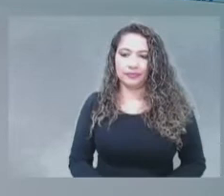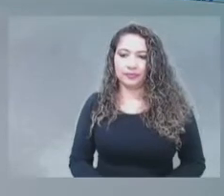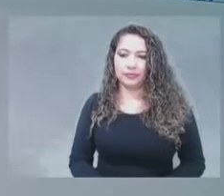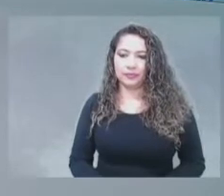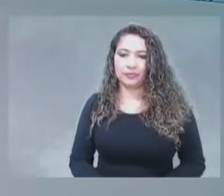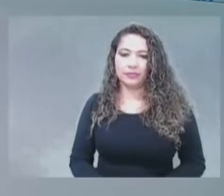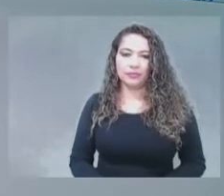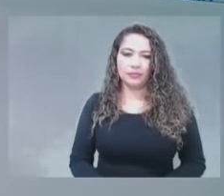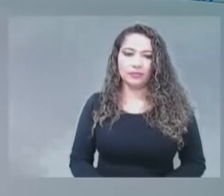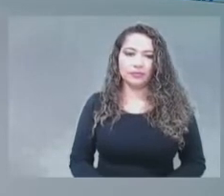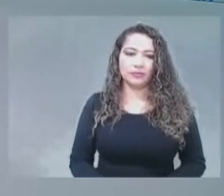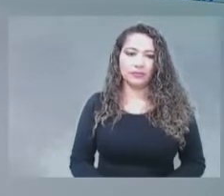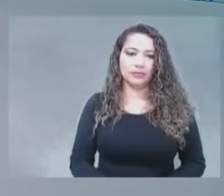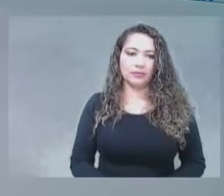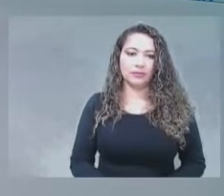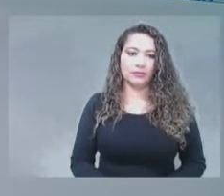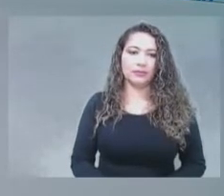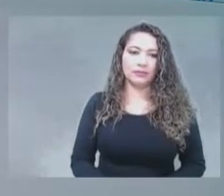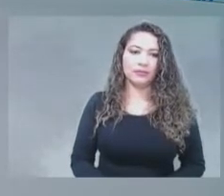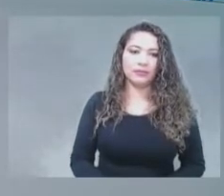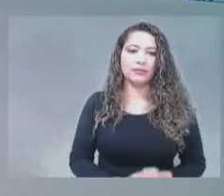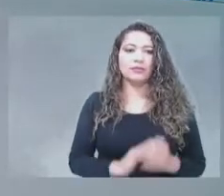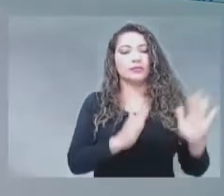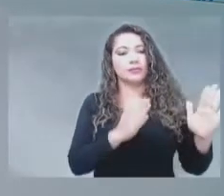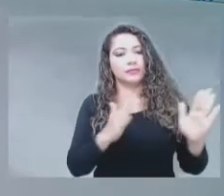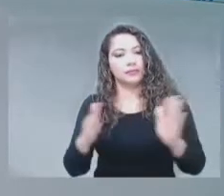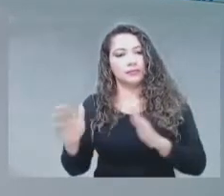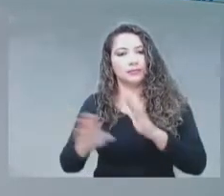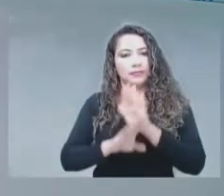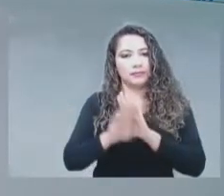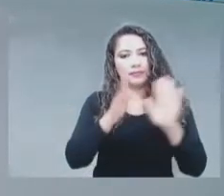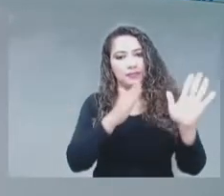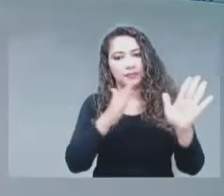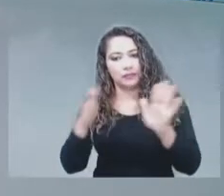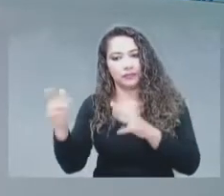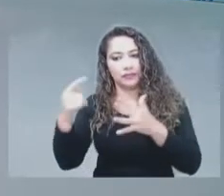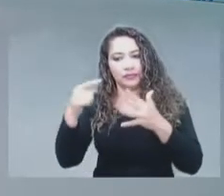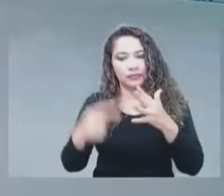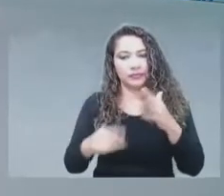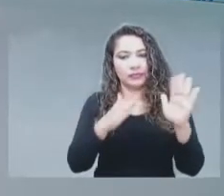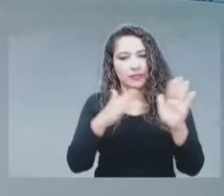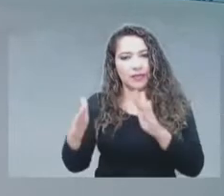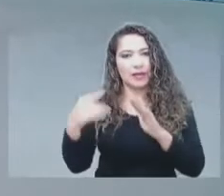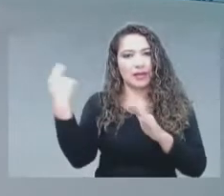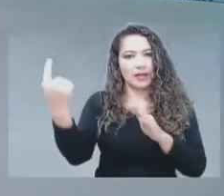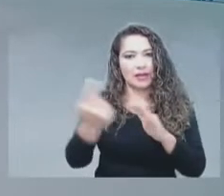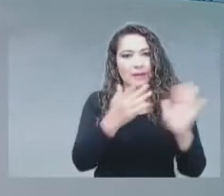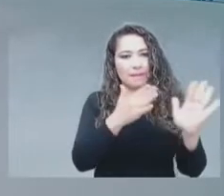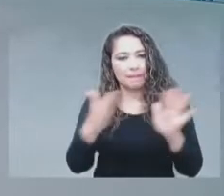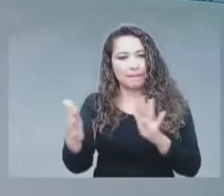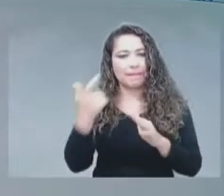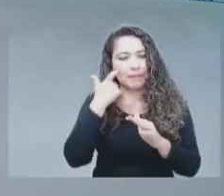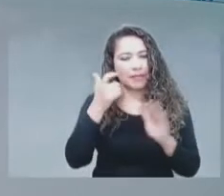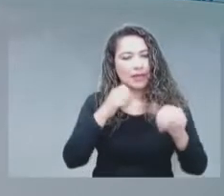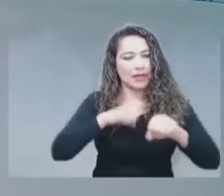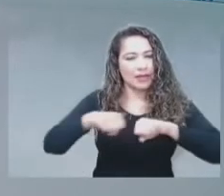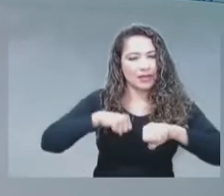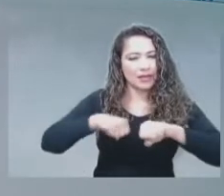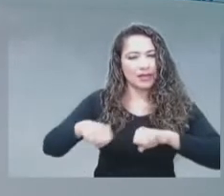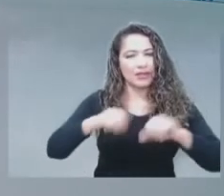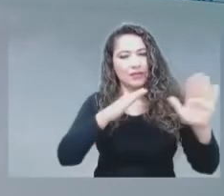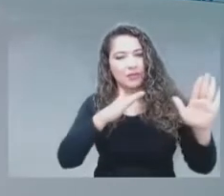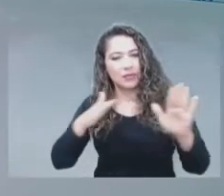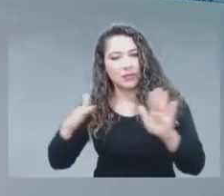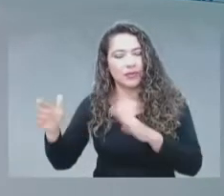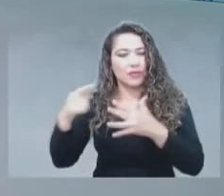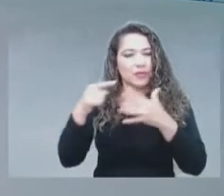desarrollamos también el plan maestro de gestión de espectro. Este tema, cuyo objetivo es esa visión prospectiva